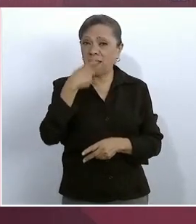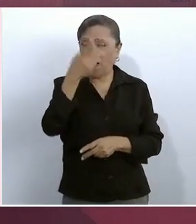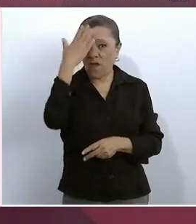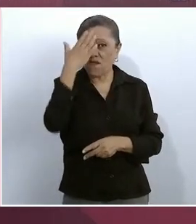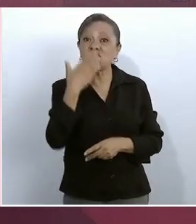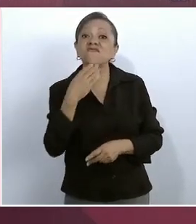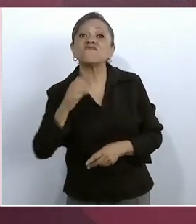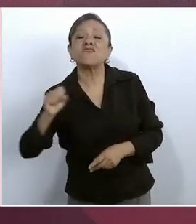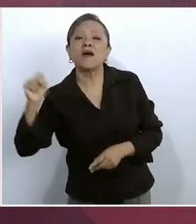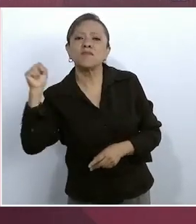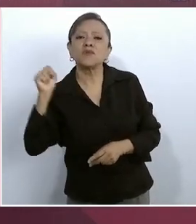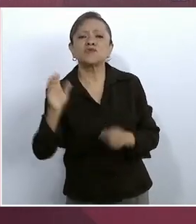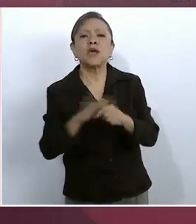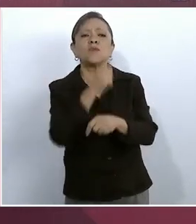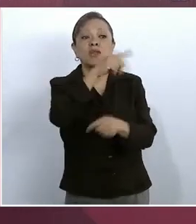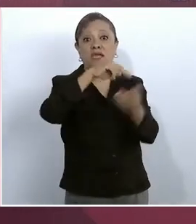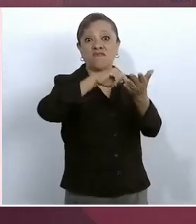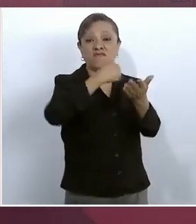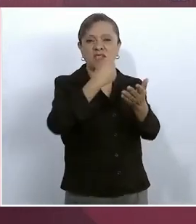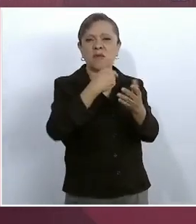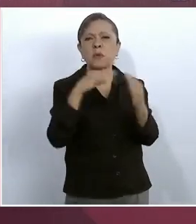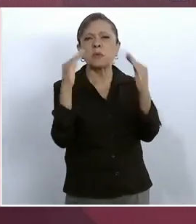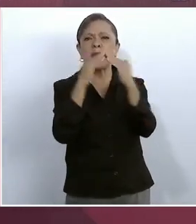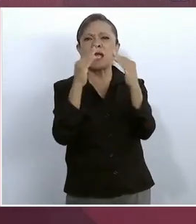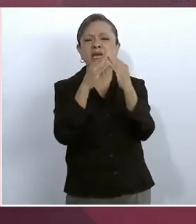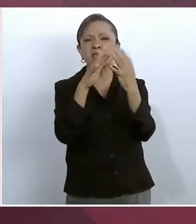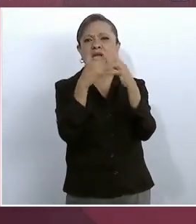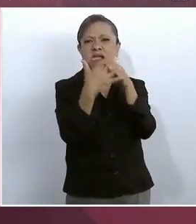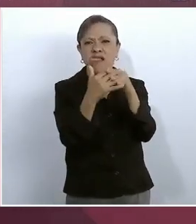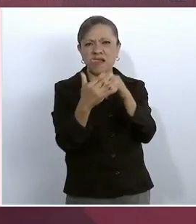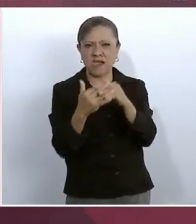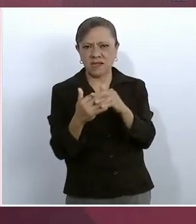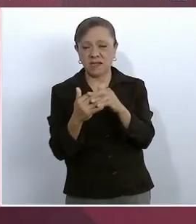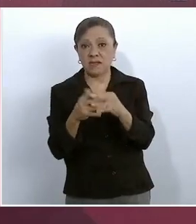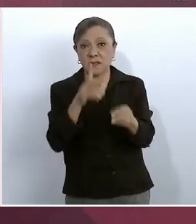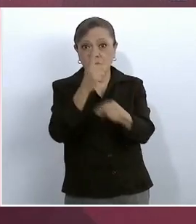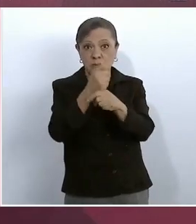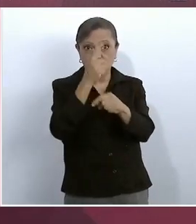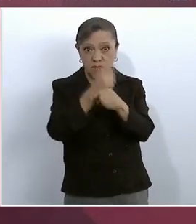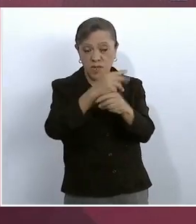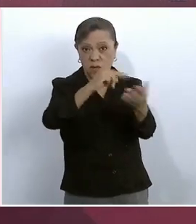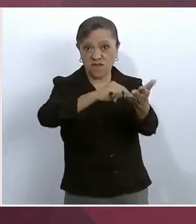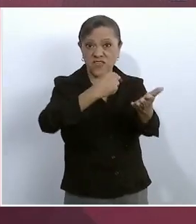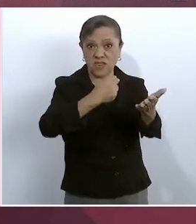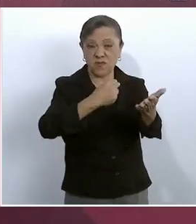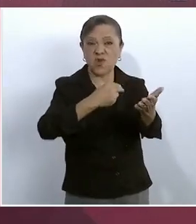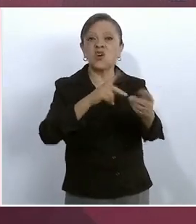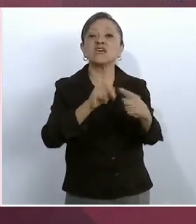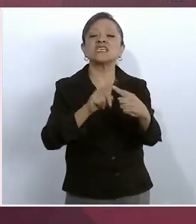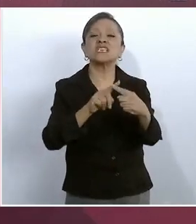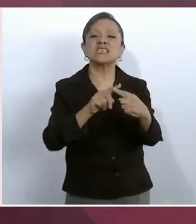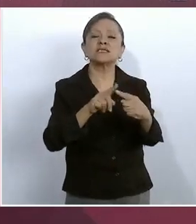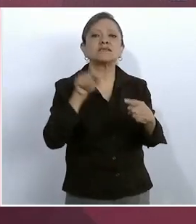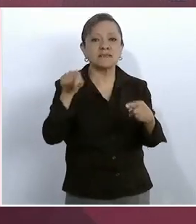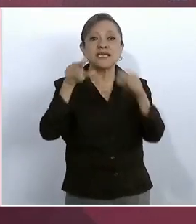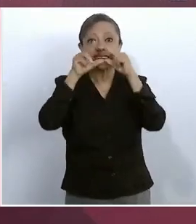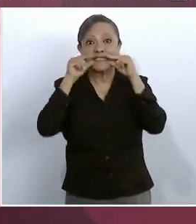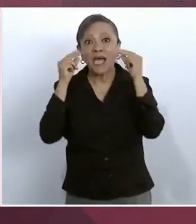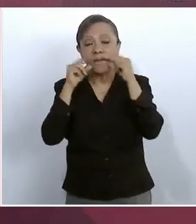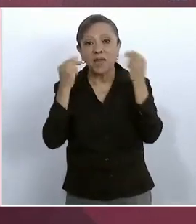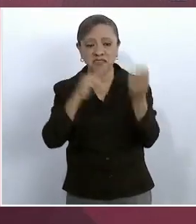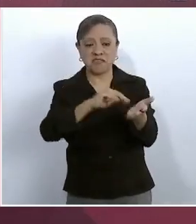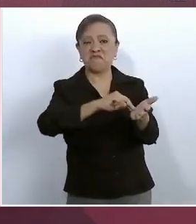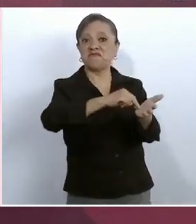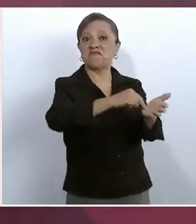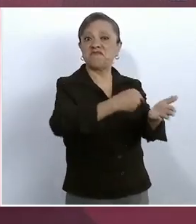firmó en un jacal y el primero que firmó fue Emiliano Zapata y